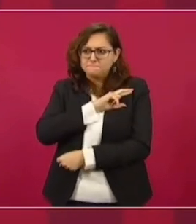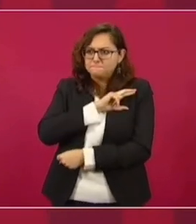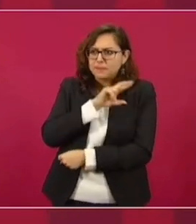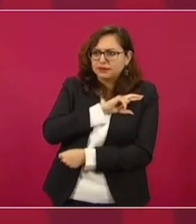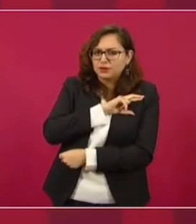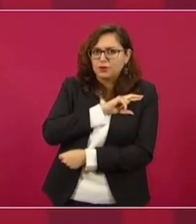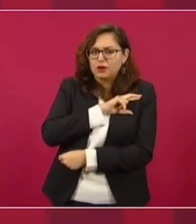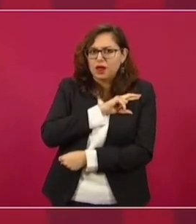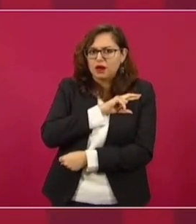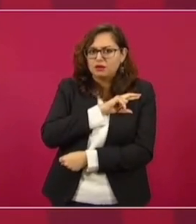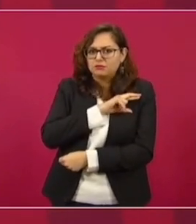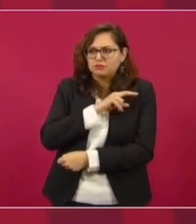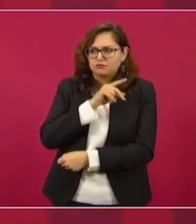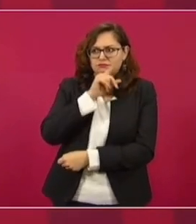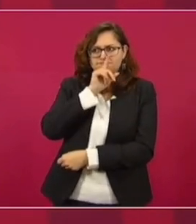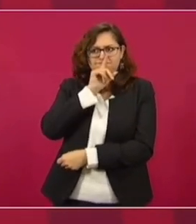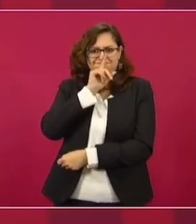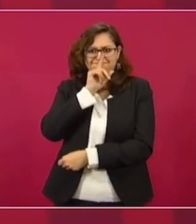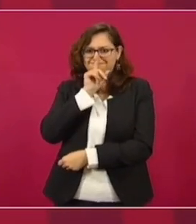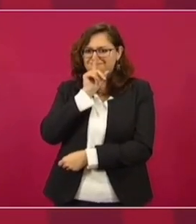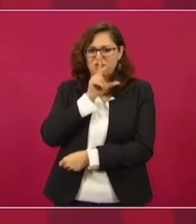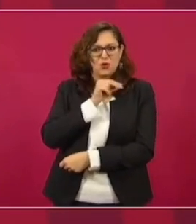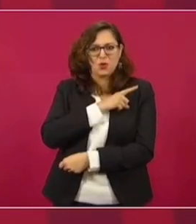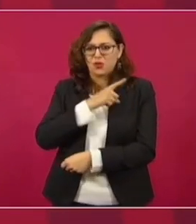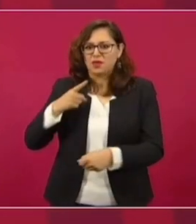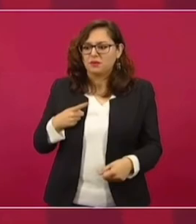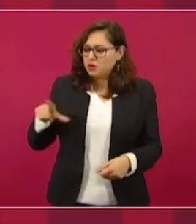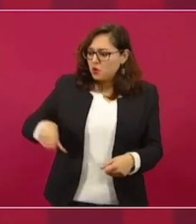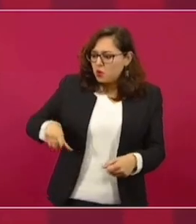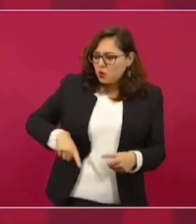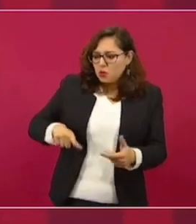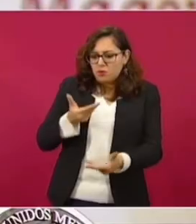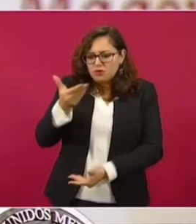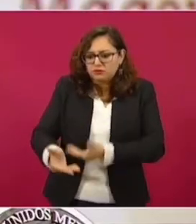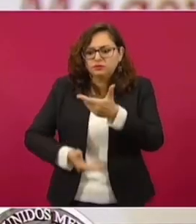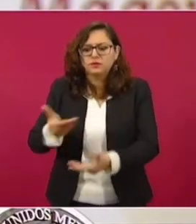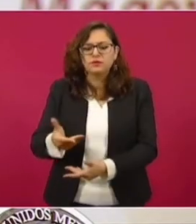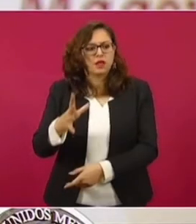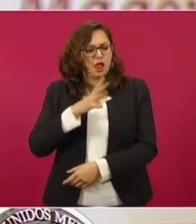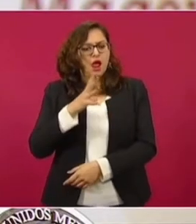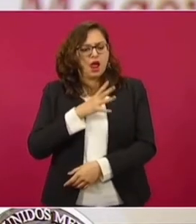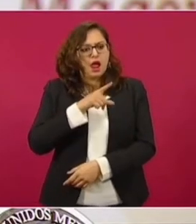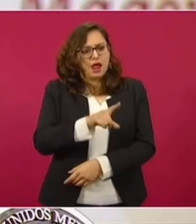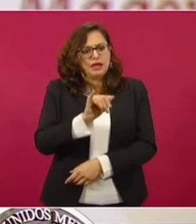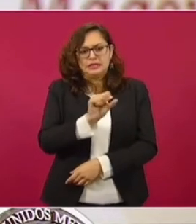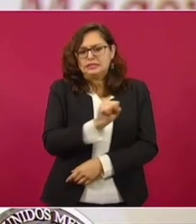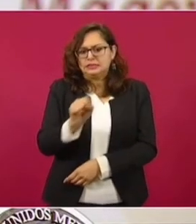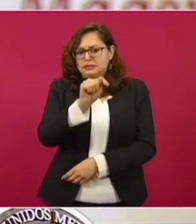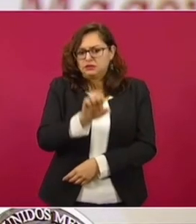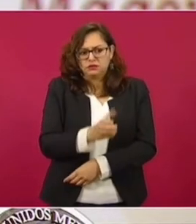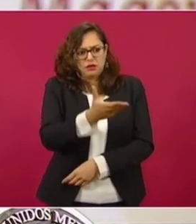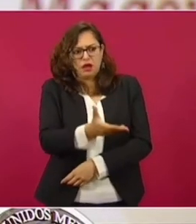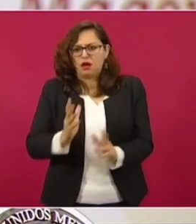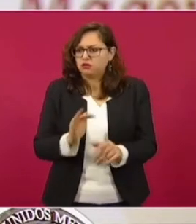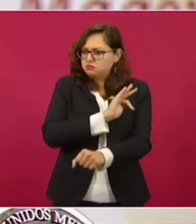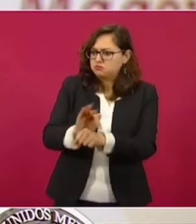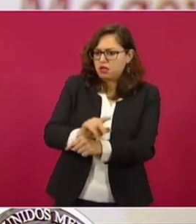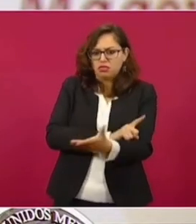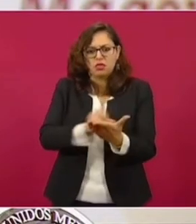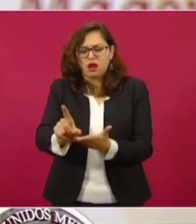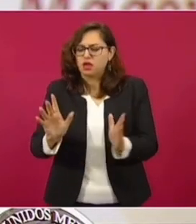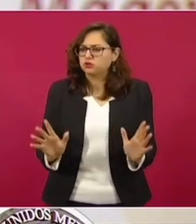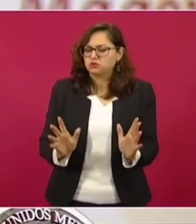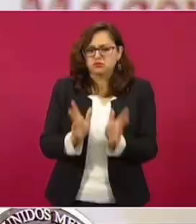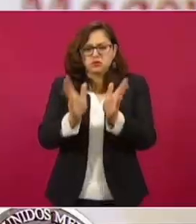costa de la institución. Pues si somos trabajadores al servicio del Estado, pues tenemos derecho a recibir atención médica en el Issste, como un